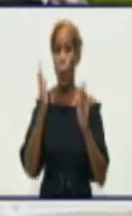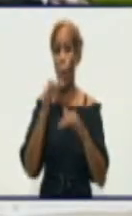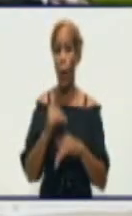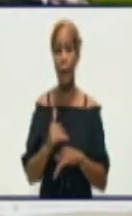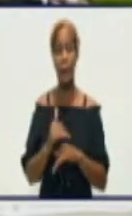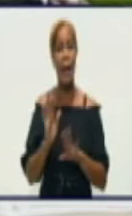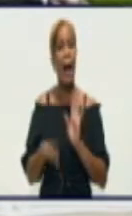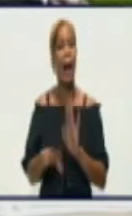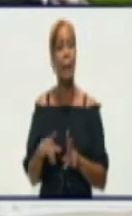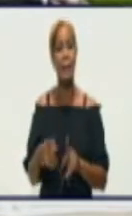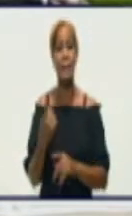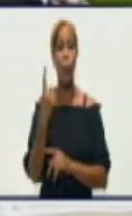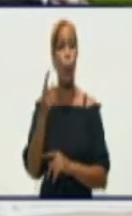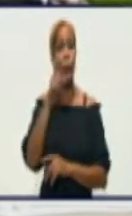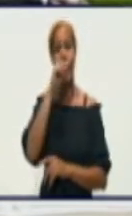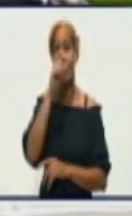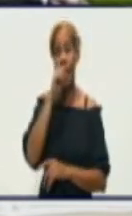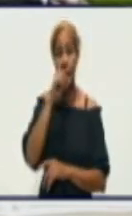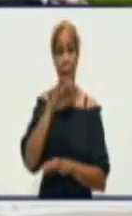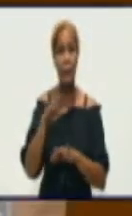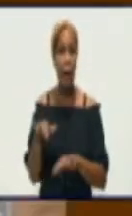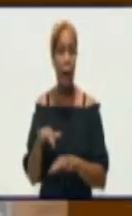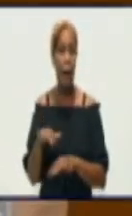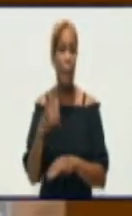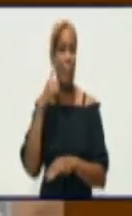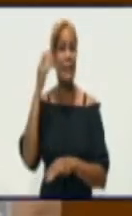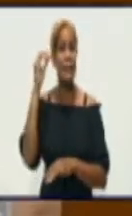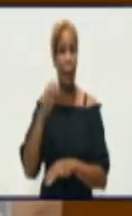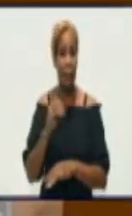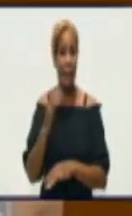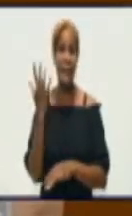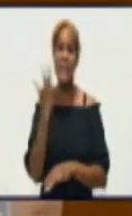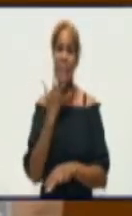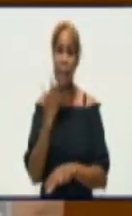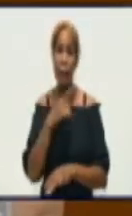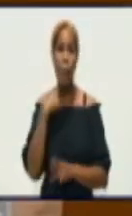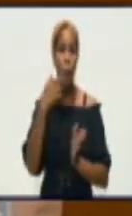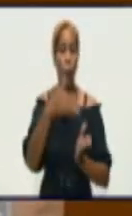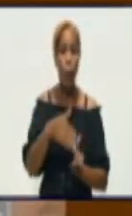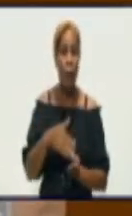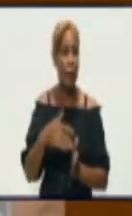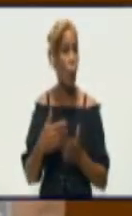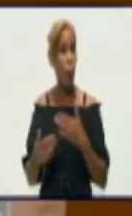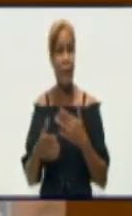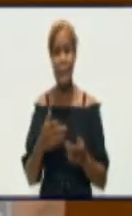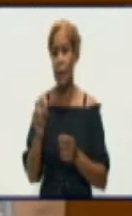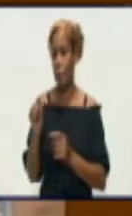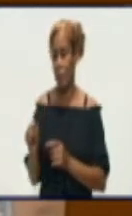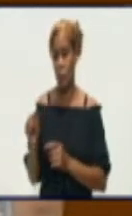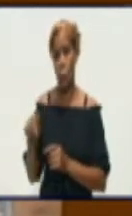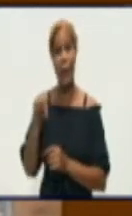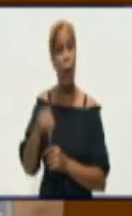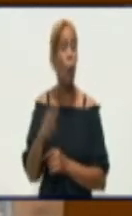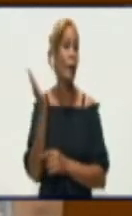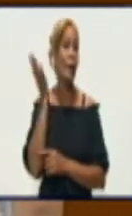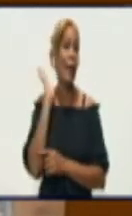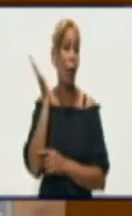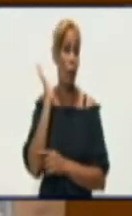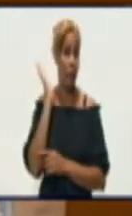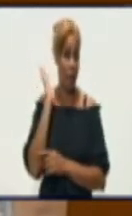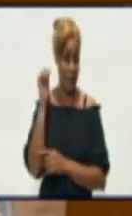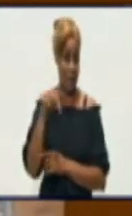este tiene mayor riesgo o menor riesgo. Está afectando edades tempranas. Hoy en la conferencia del doctor Durán vimos que el mayor